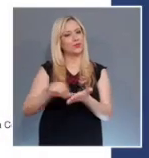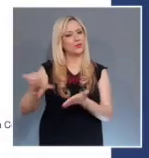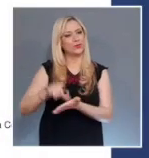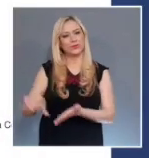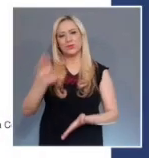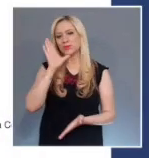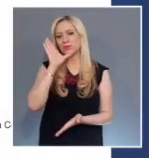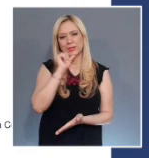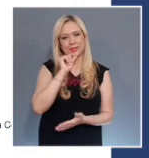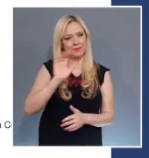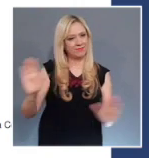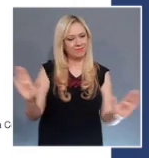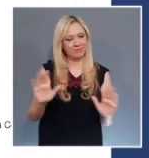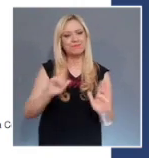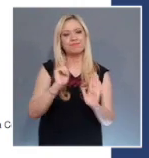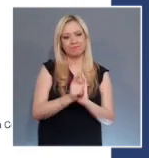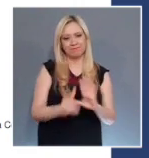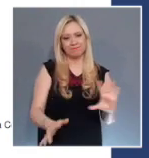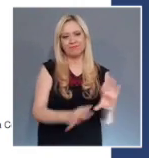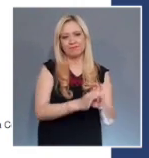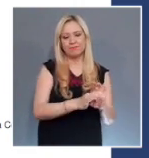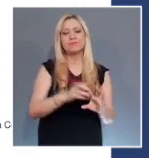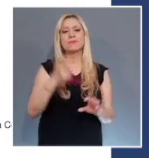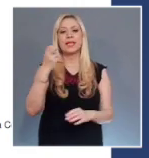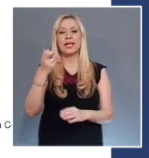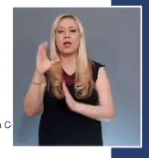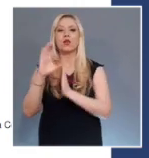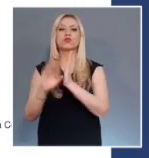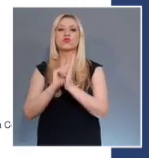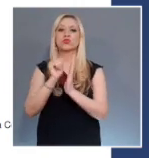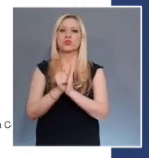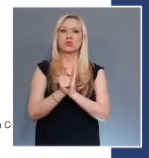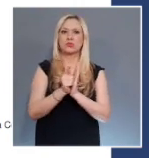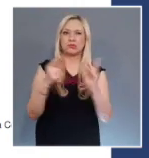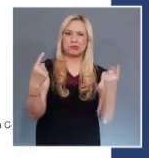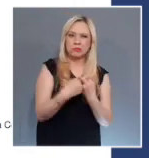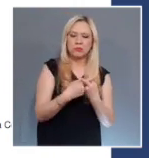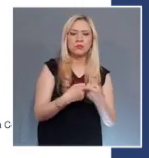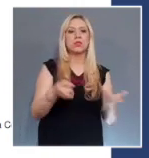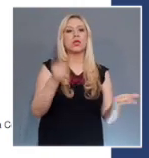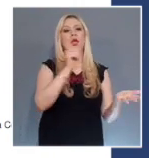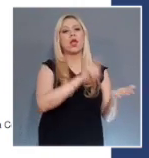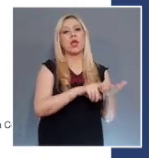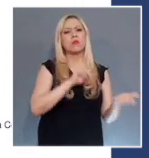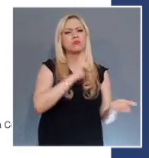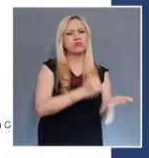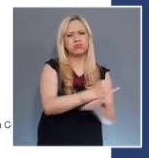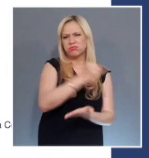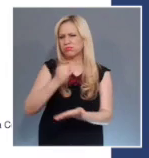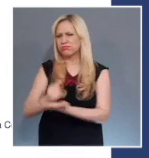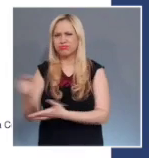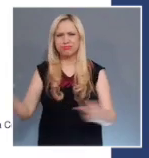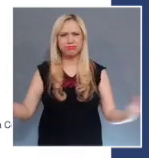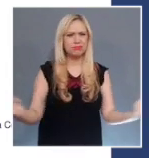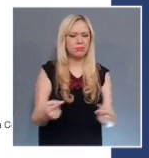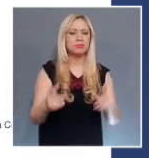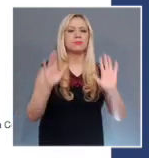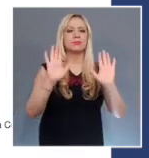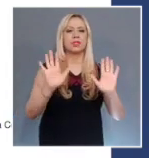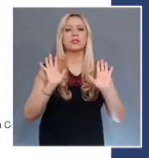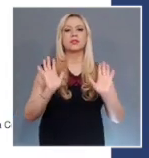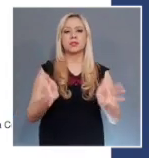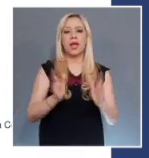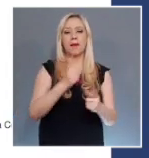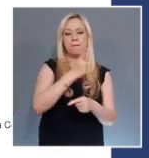controversias constitucionales, el proceso se encuentra en la etapa 4, es decir, en el caso de las acciones, a la